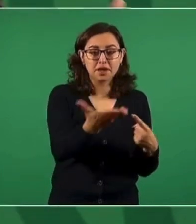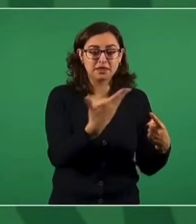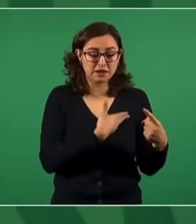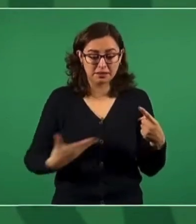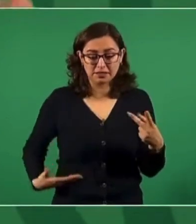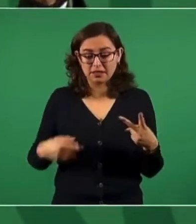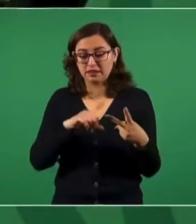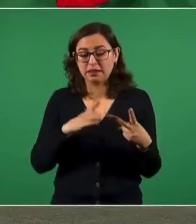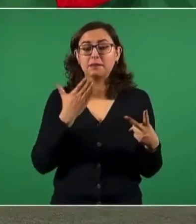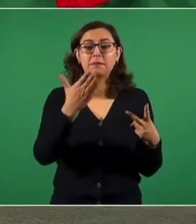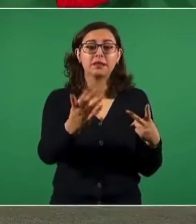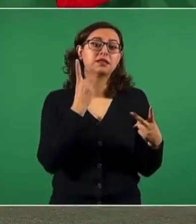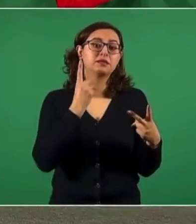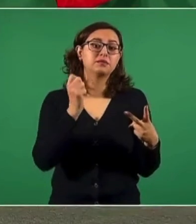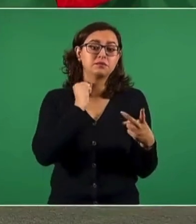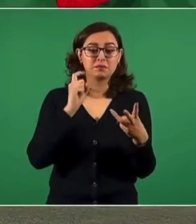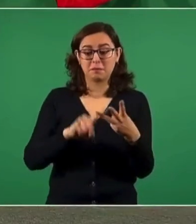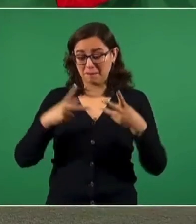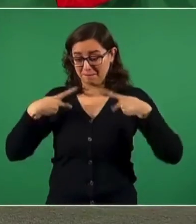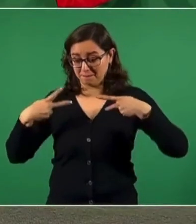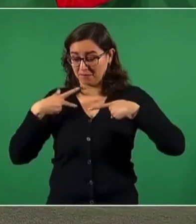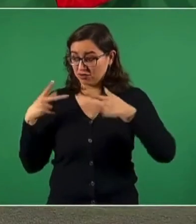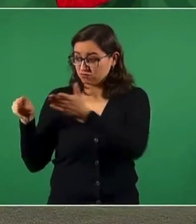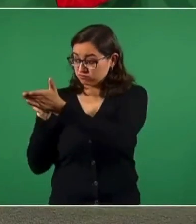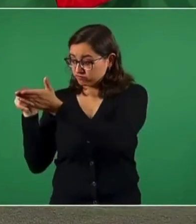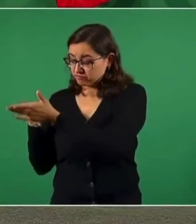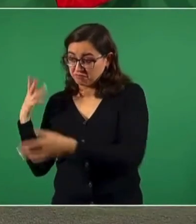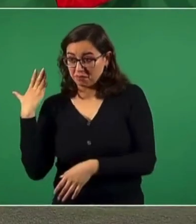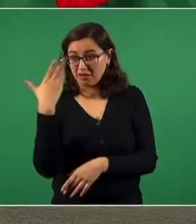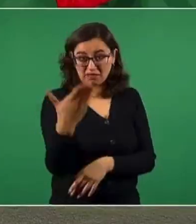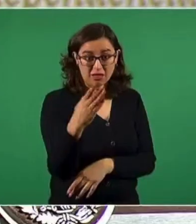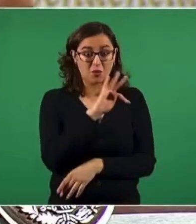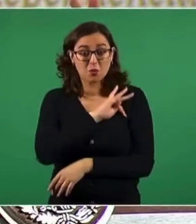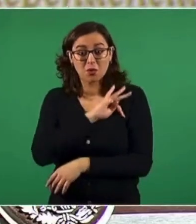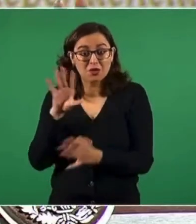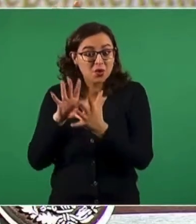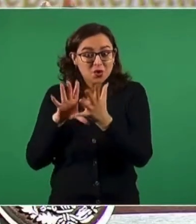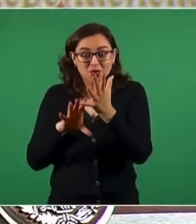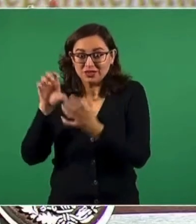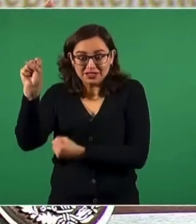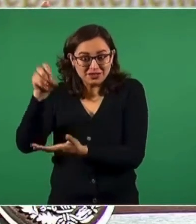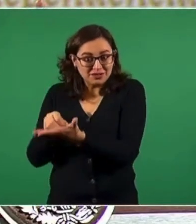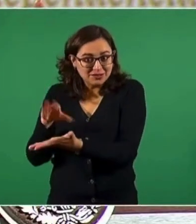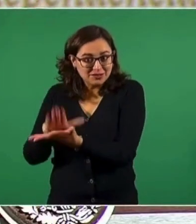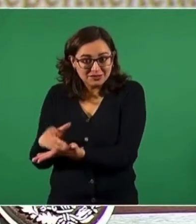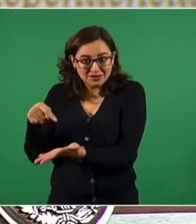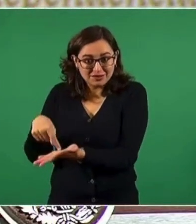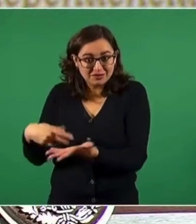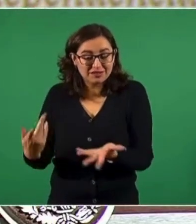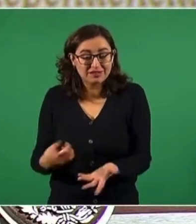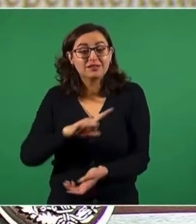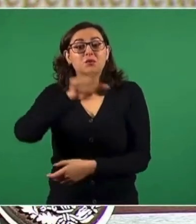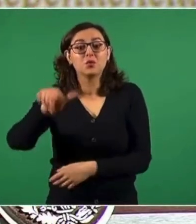pueblo si reúne un número determinado de firmas. Y es la Corte la